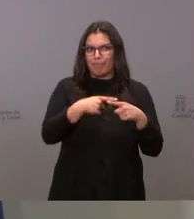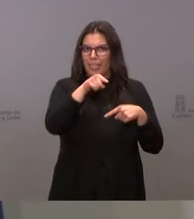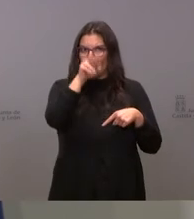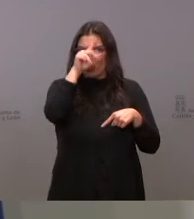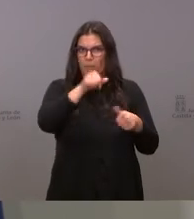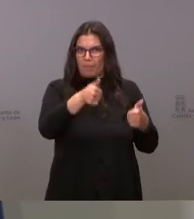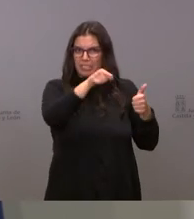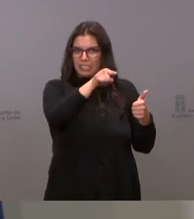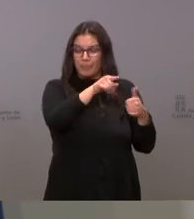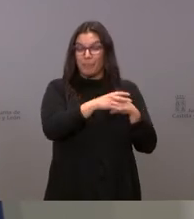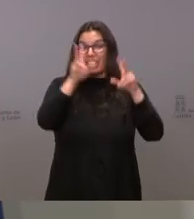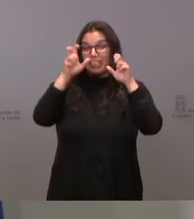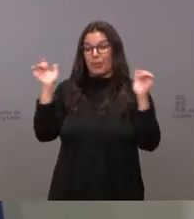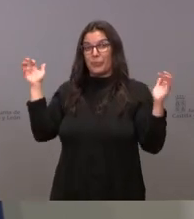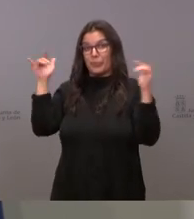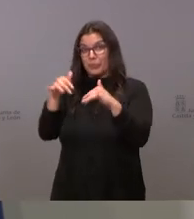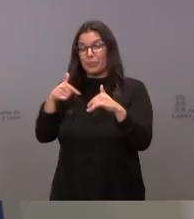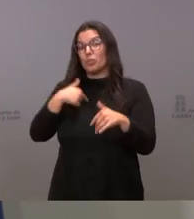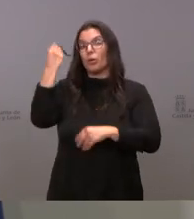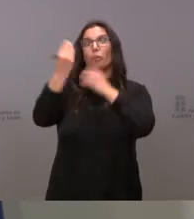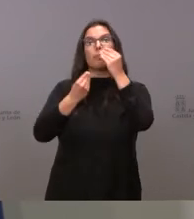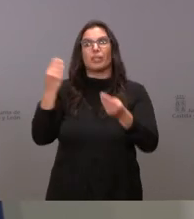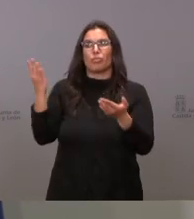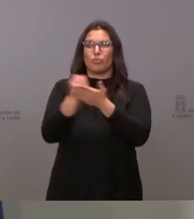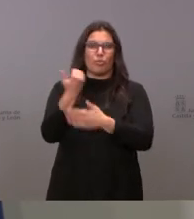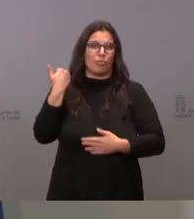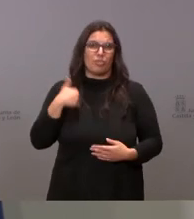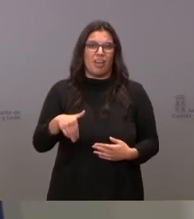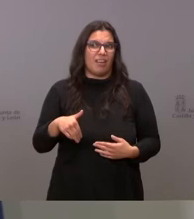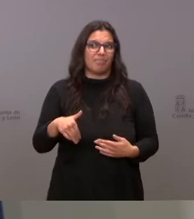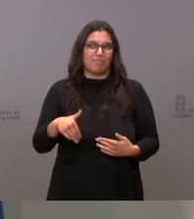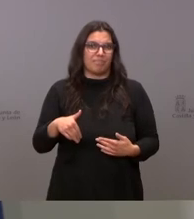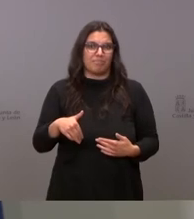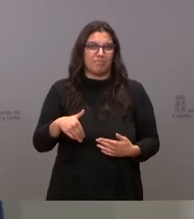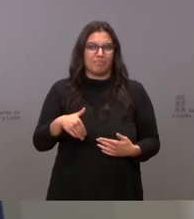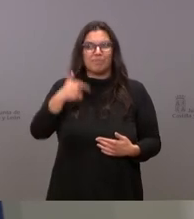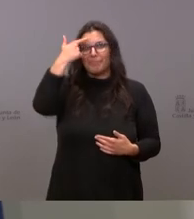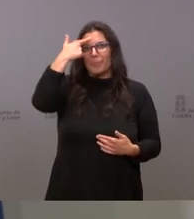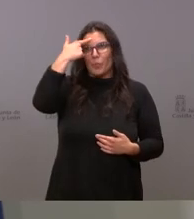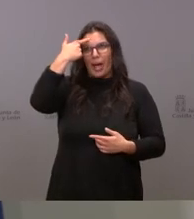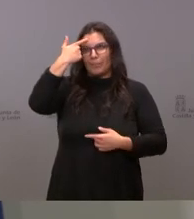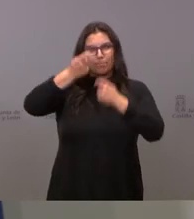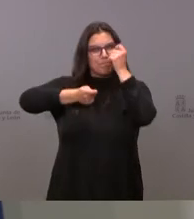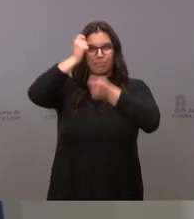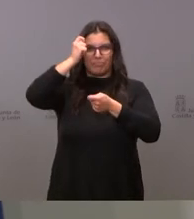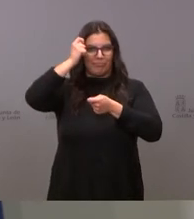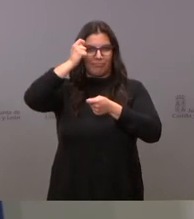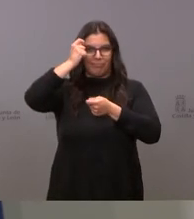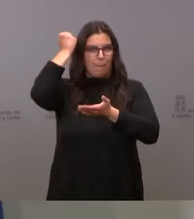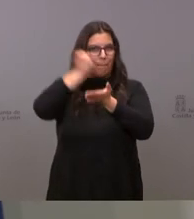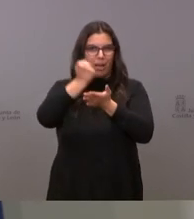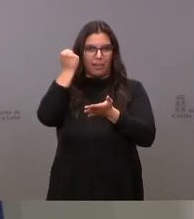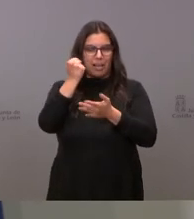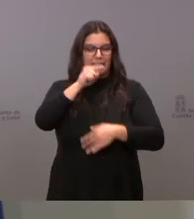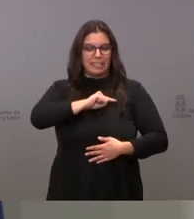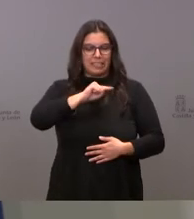aglomeraciones, yo creo que a todos nos ha quedado ya esto en el subconsciente, ¿no? De que esa sensación